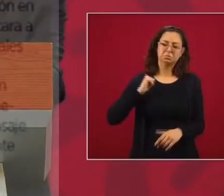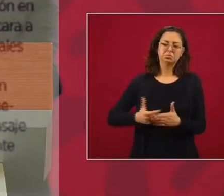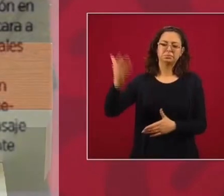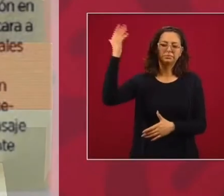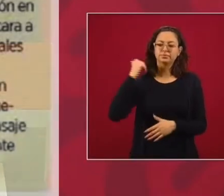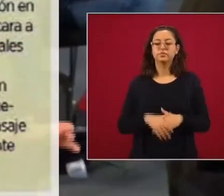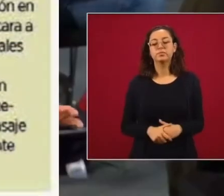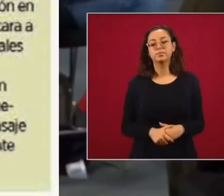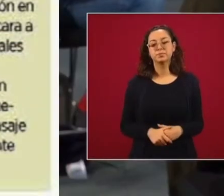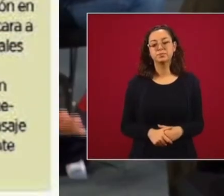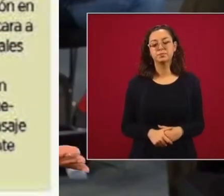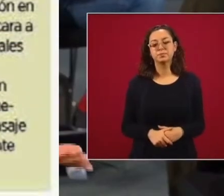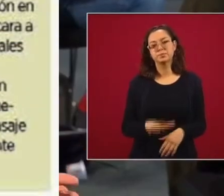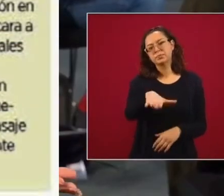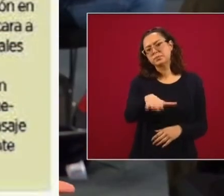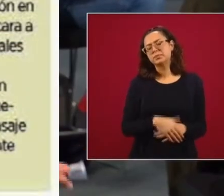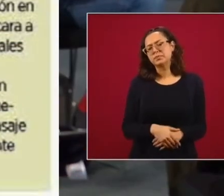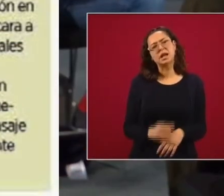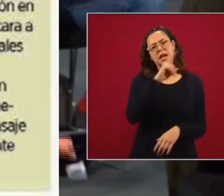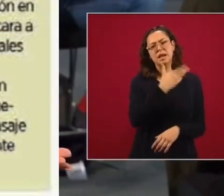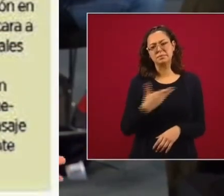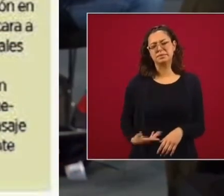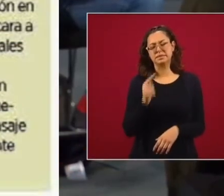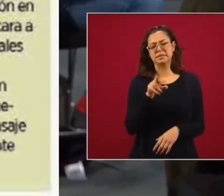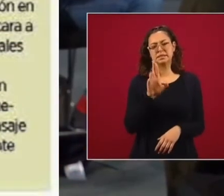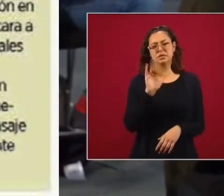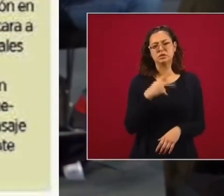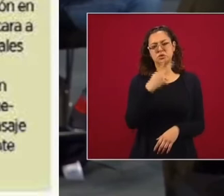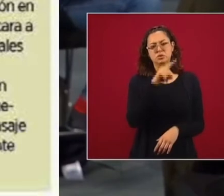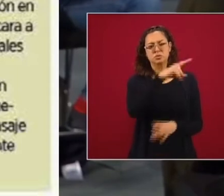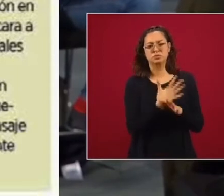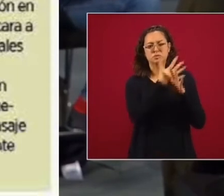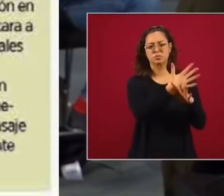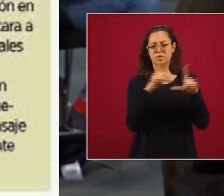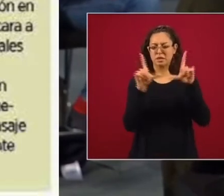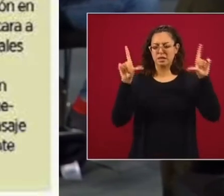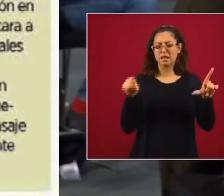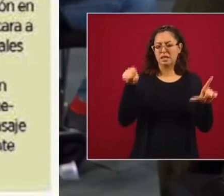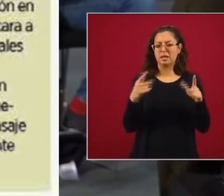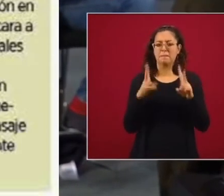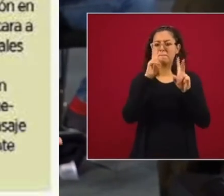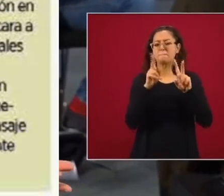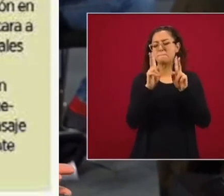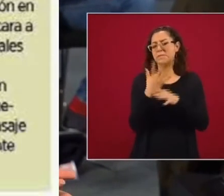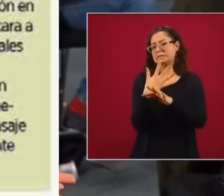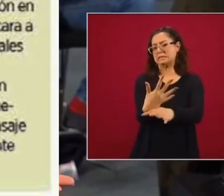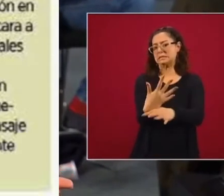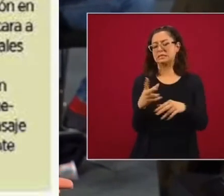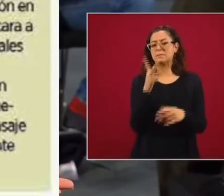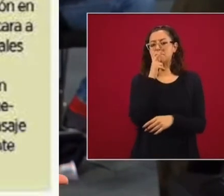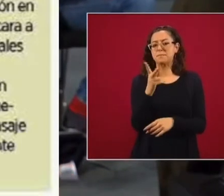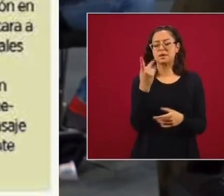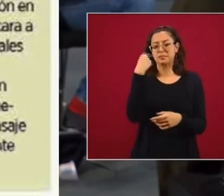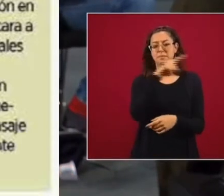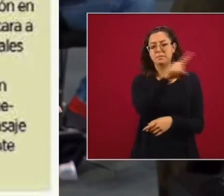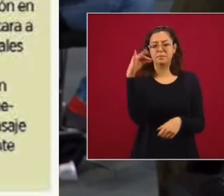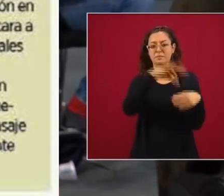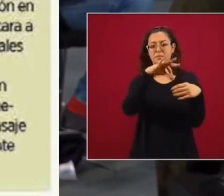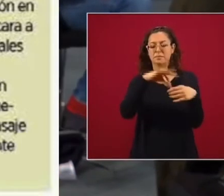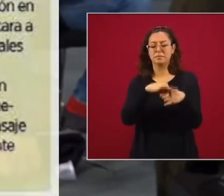Presidente, en ese mismo tema, el equipo de campaña del presidente Donald Trump está usando una parte del discurso que usted vio en la Casa Blanca para dirigirse a los votantes hispanos.